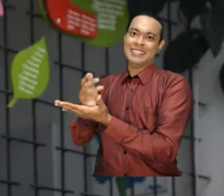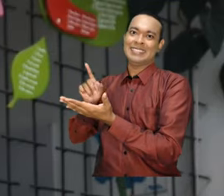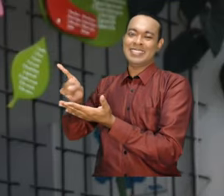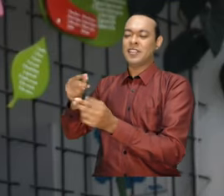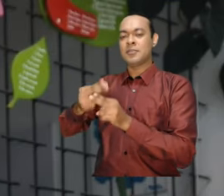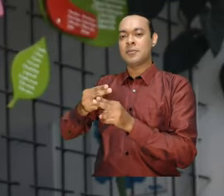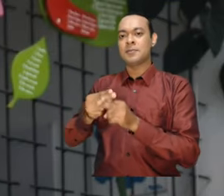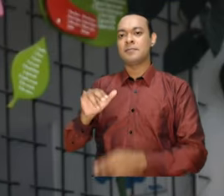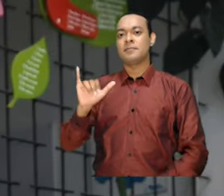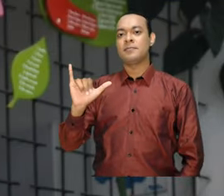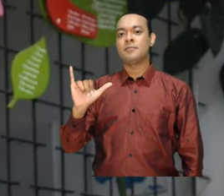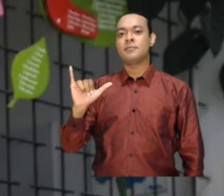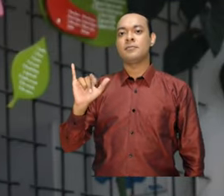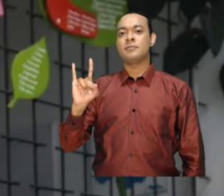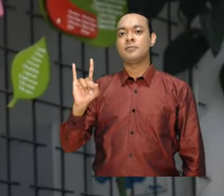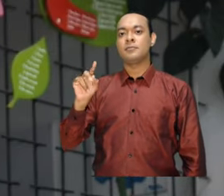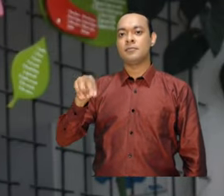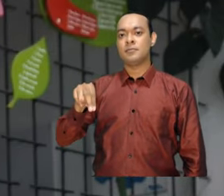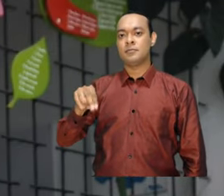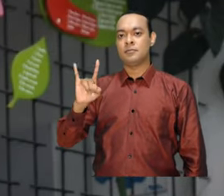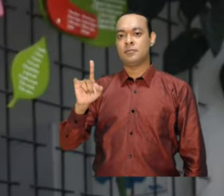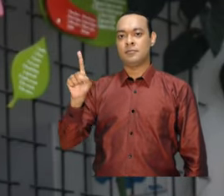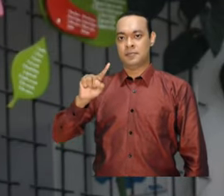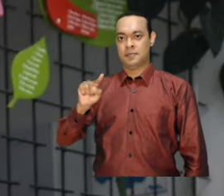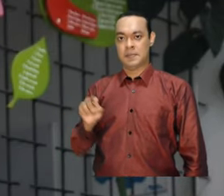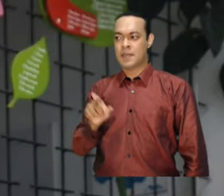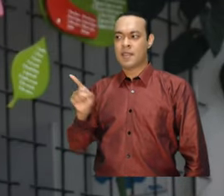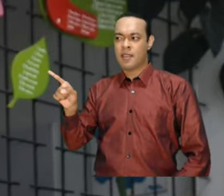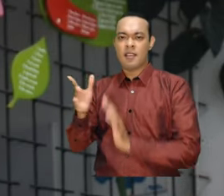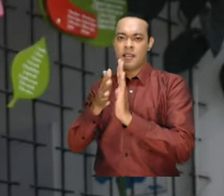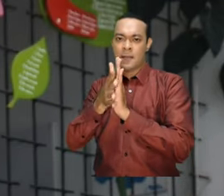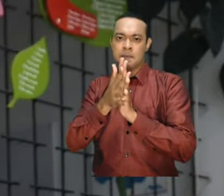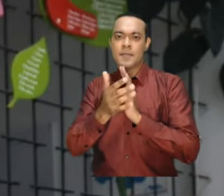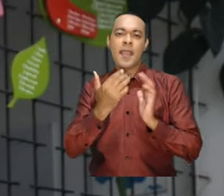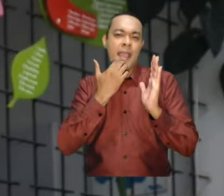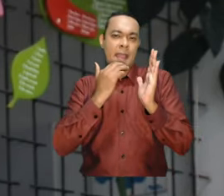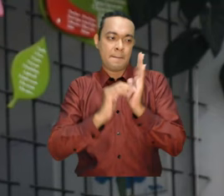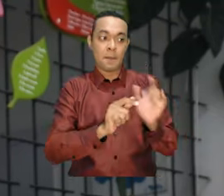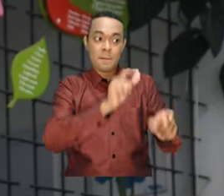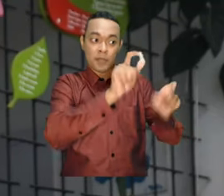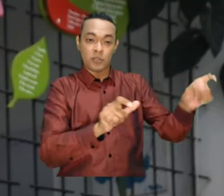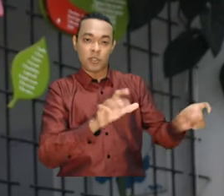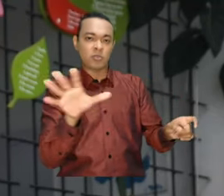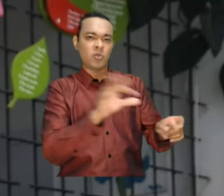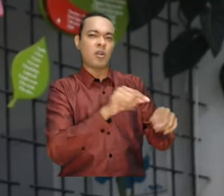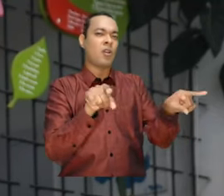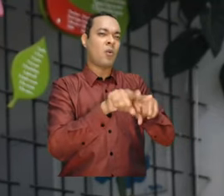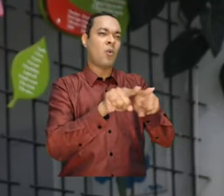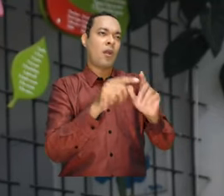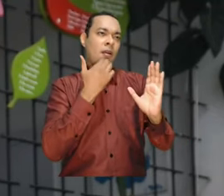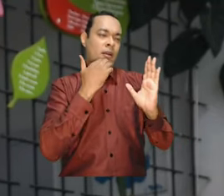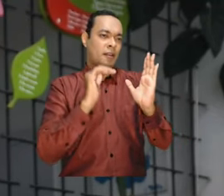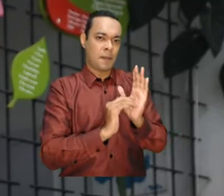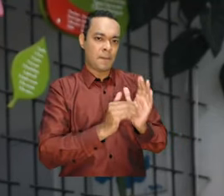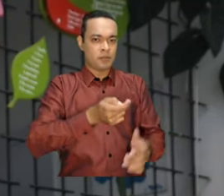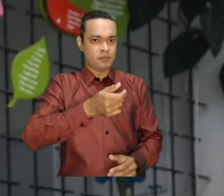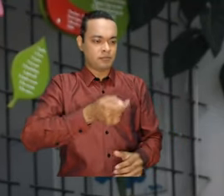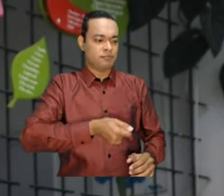Nobel de Economía y él cuenta cómo todas las personas somos como una semilla.